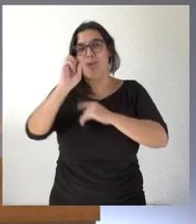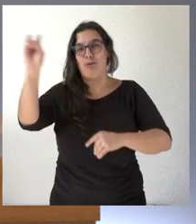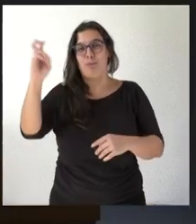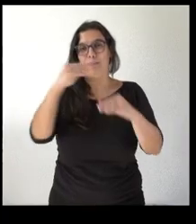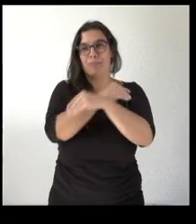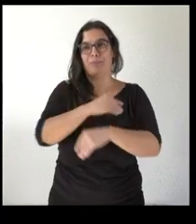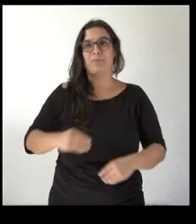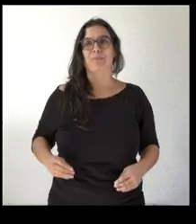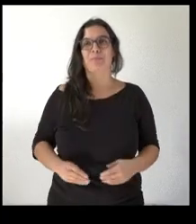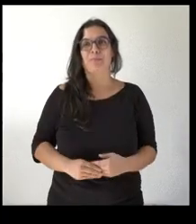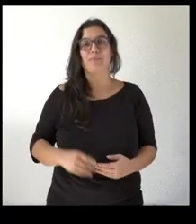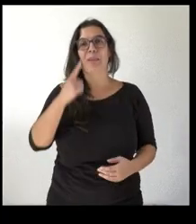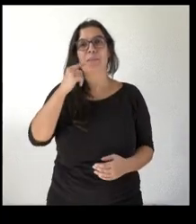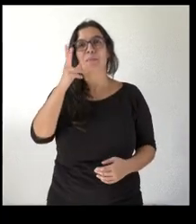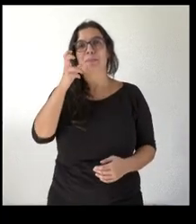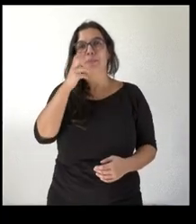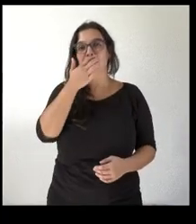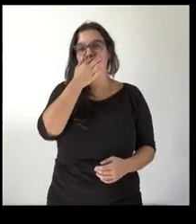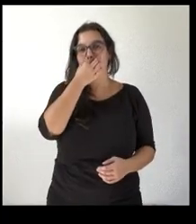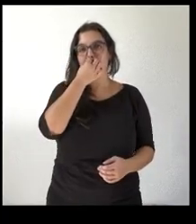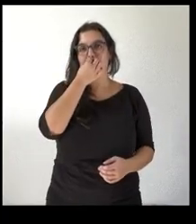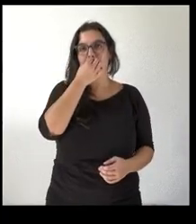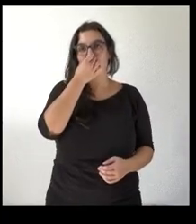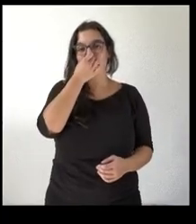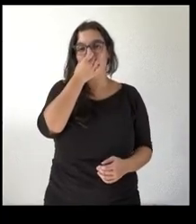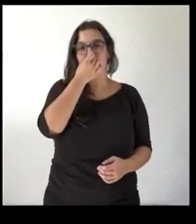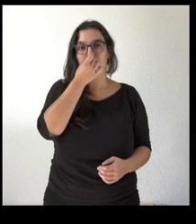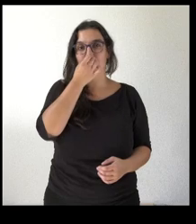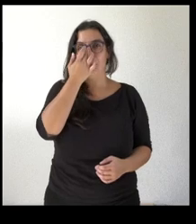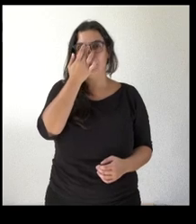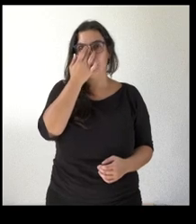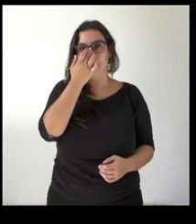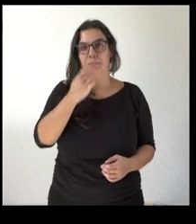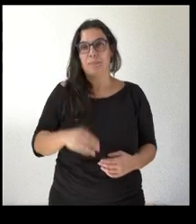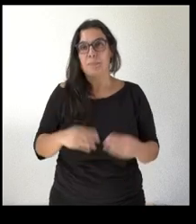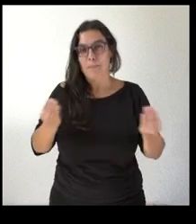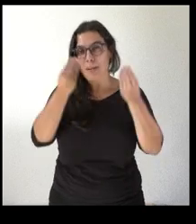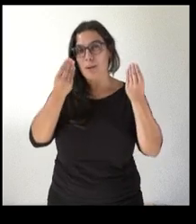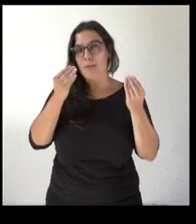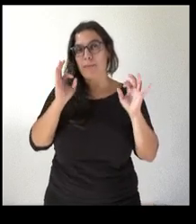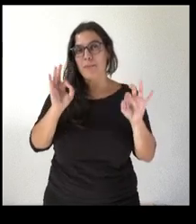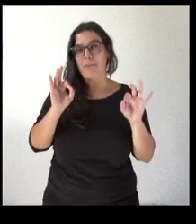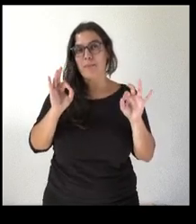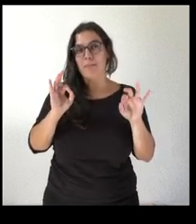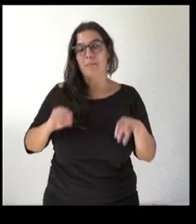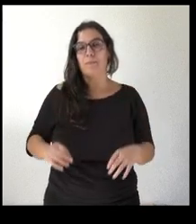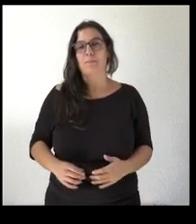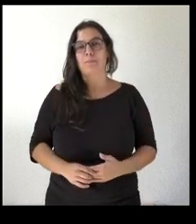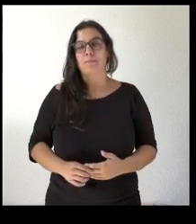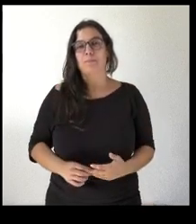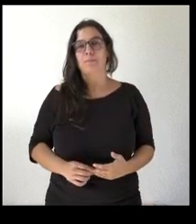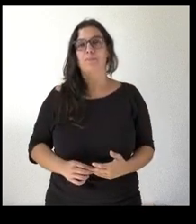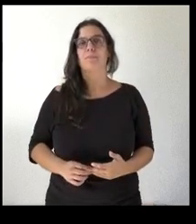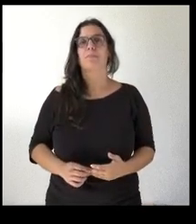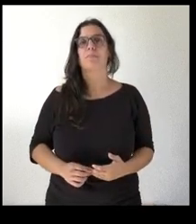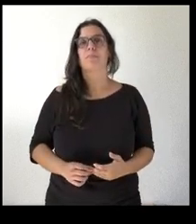se me escucha mejor hola se me escucha mejor mejor adelante vale voy